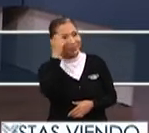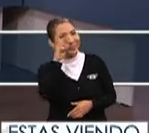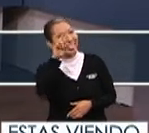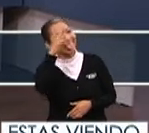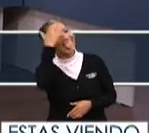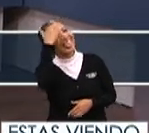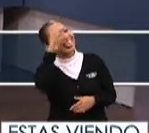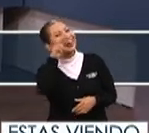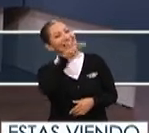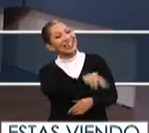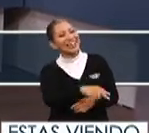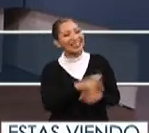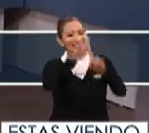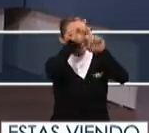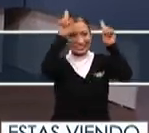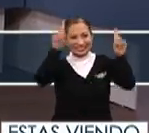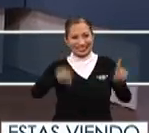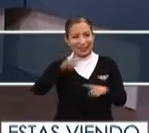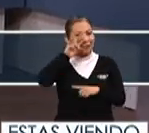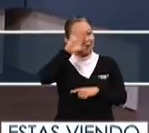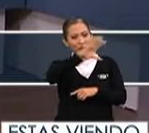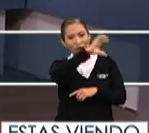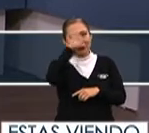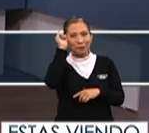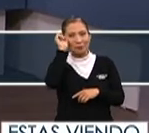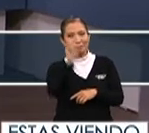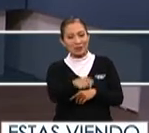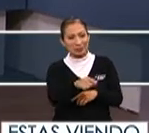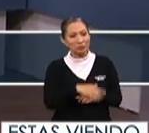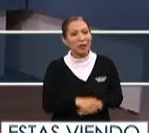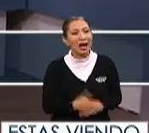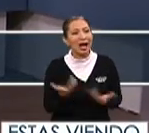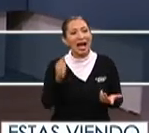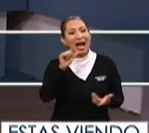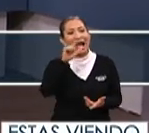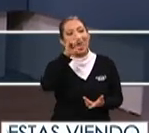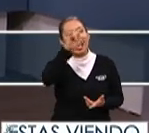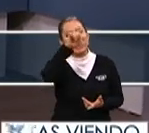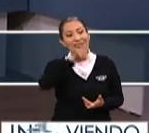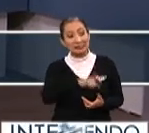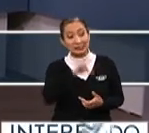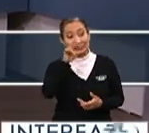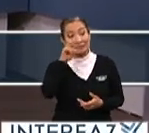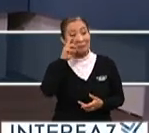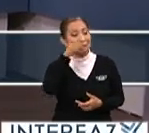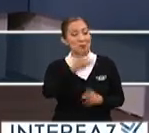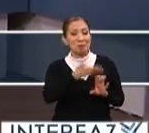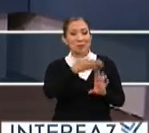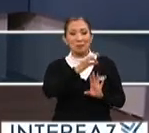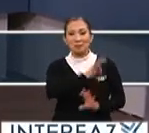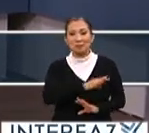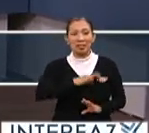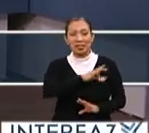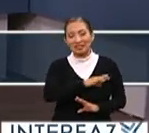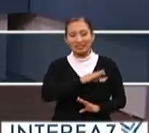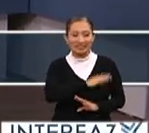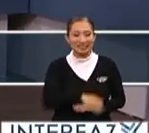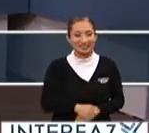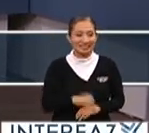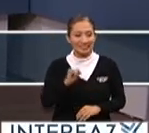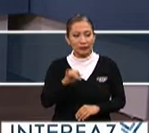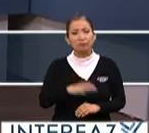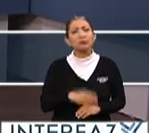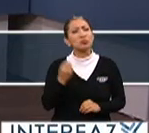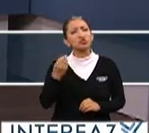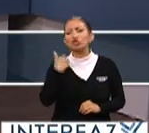recordando aquí atrás de nuestra pantalla estamos teniendo fotos de ella precisamente de Alex pues sí se te veía muy muy feliz sí oye